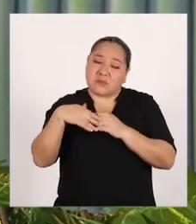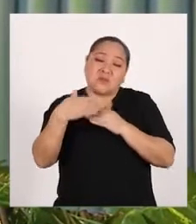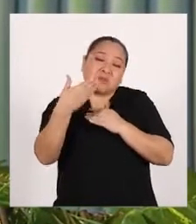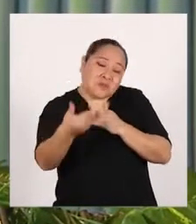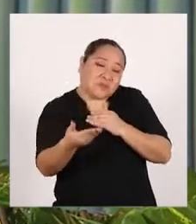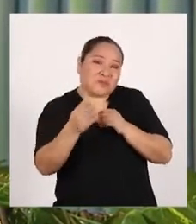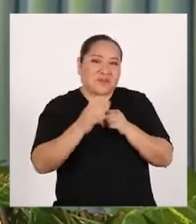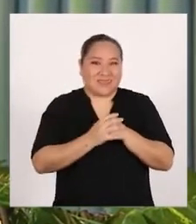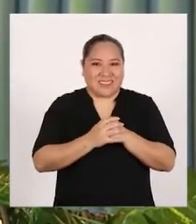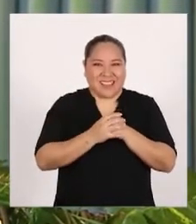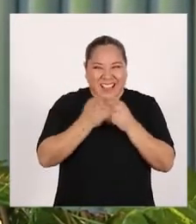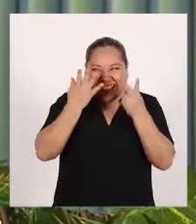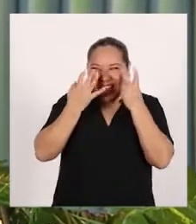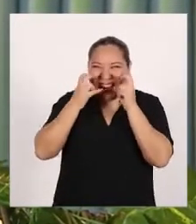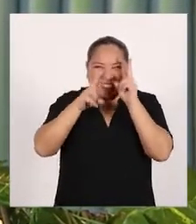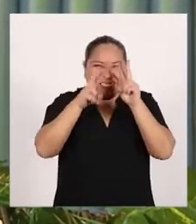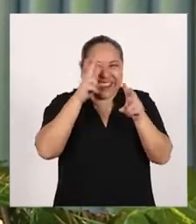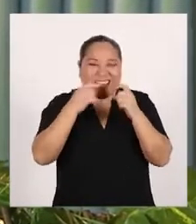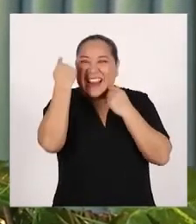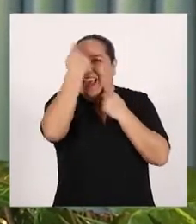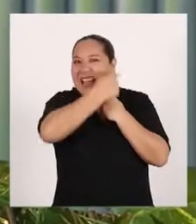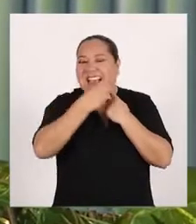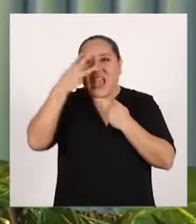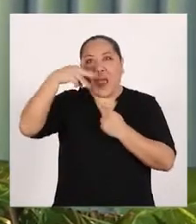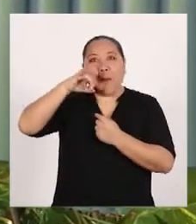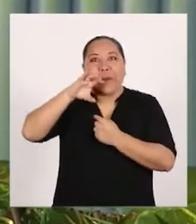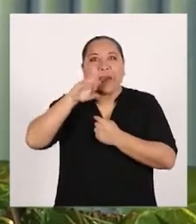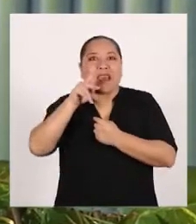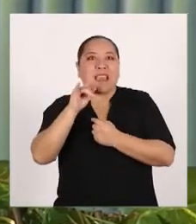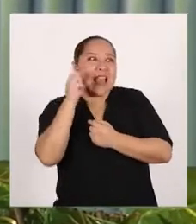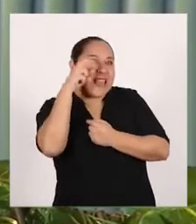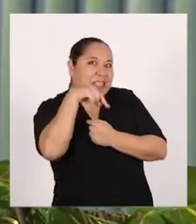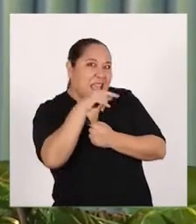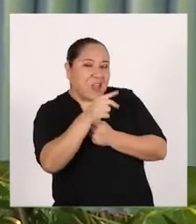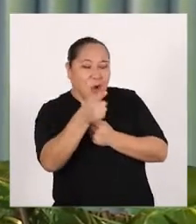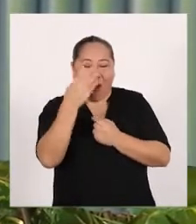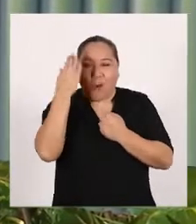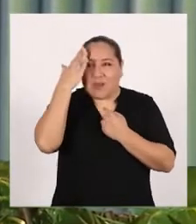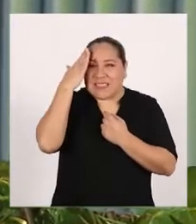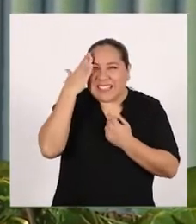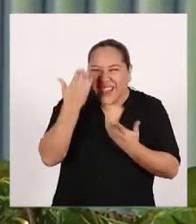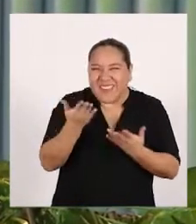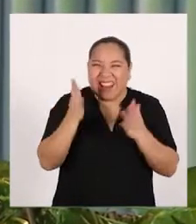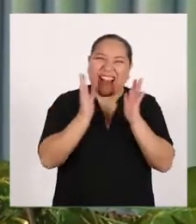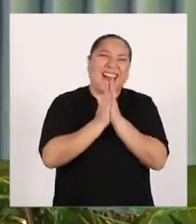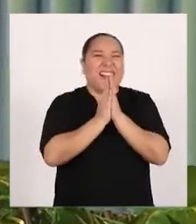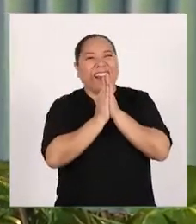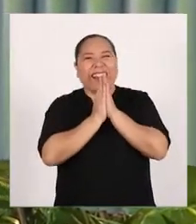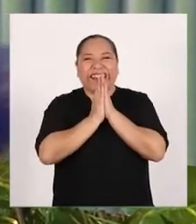luego ¡Ya quiero ver las caras de Miki y Nati cuando se enteren!